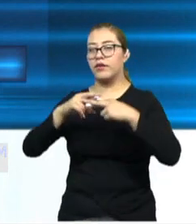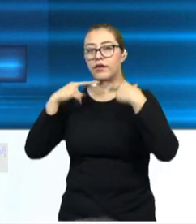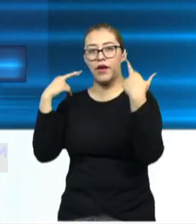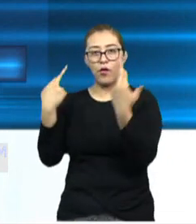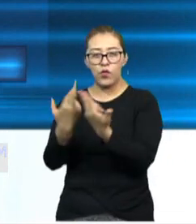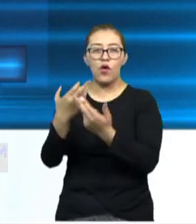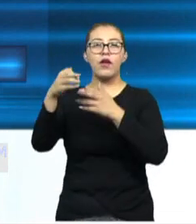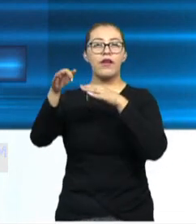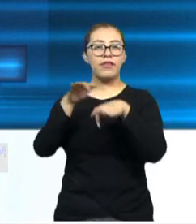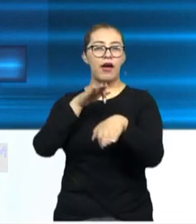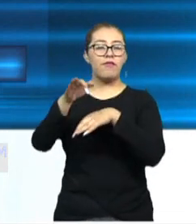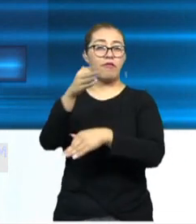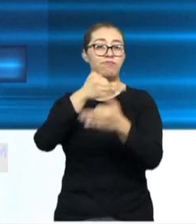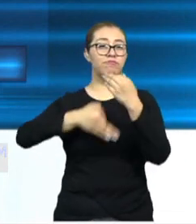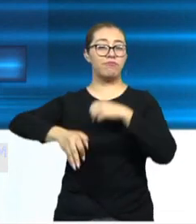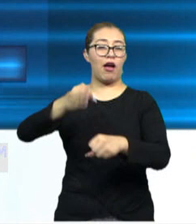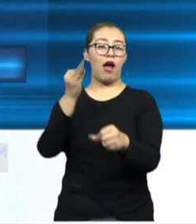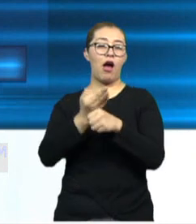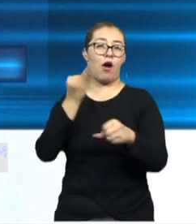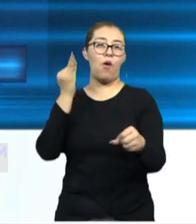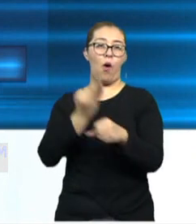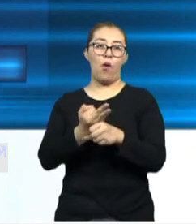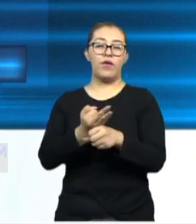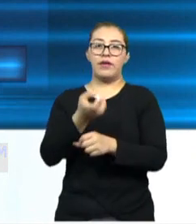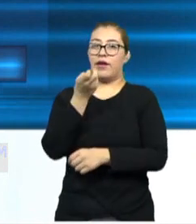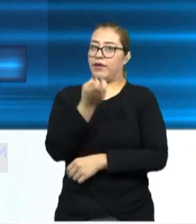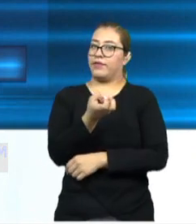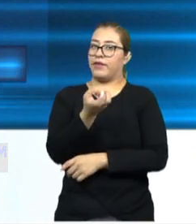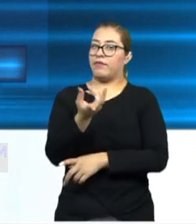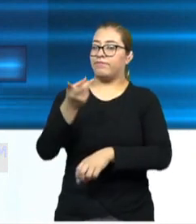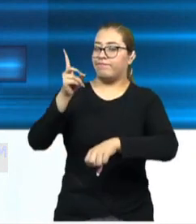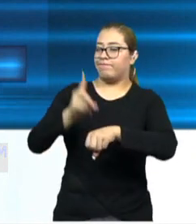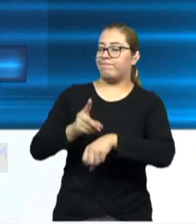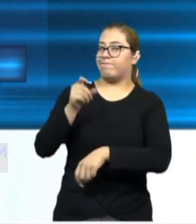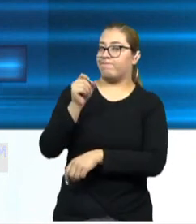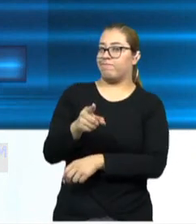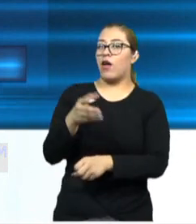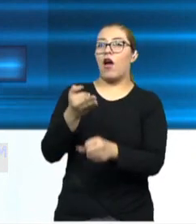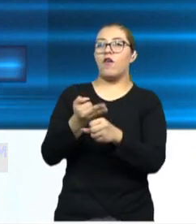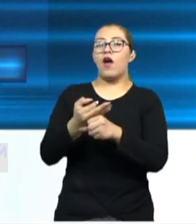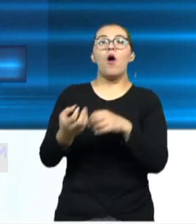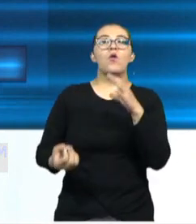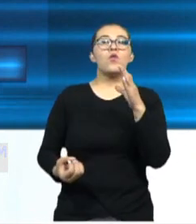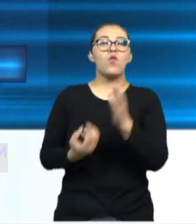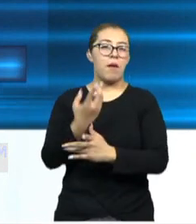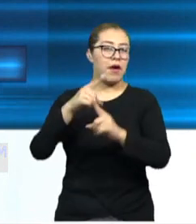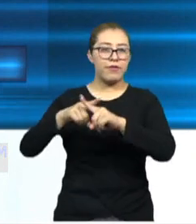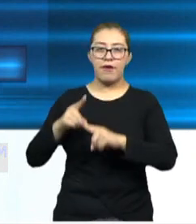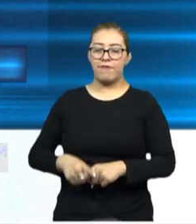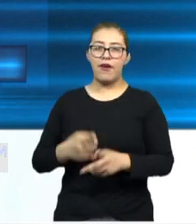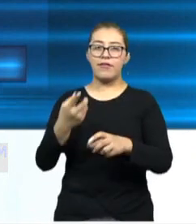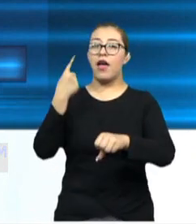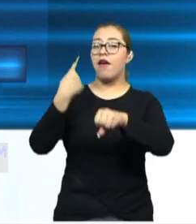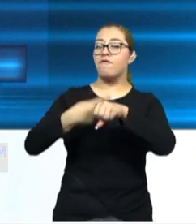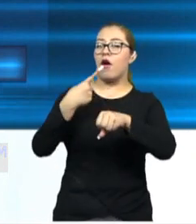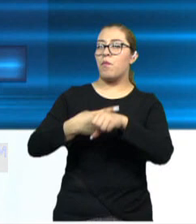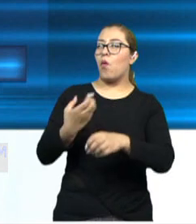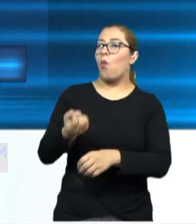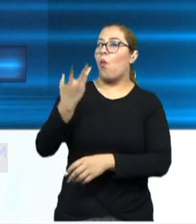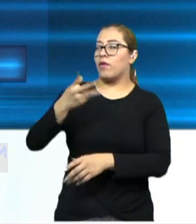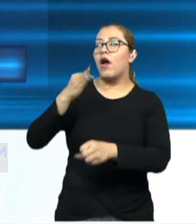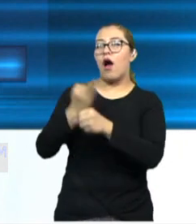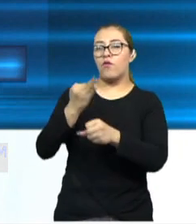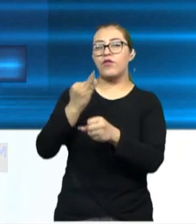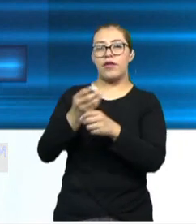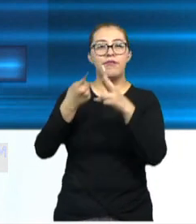que se ha presentado durante este día. Doctor, la actualización de los casos. Me voy rapidito con ese tema para poder entrar